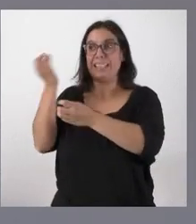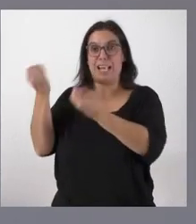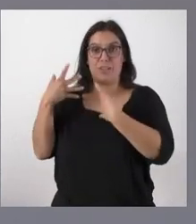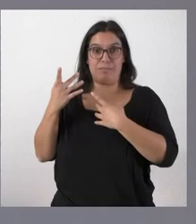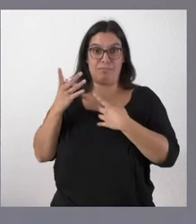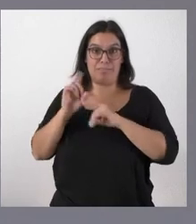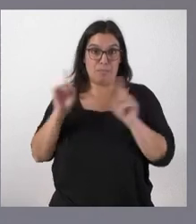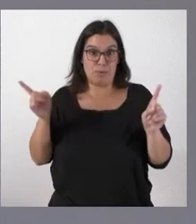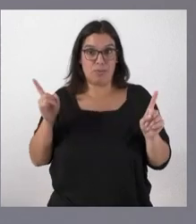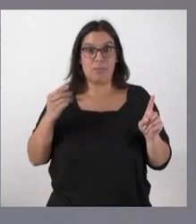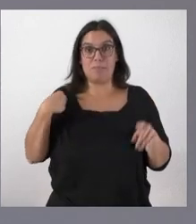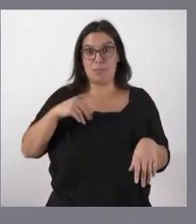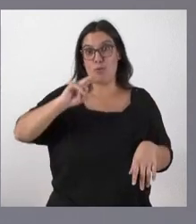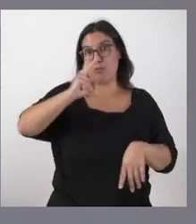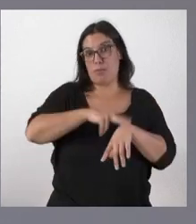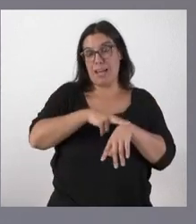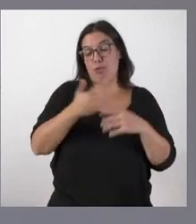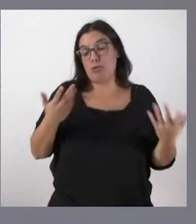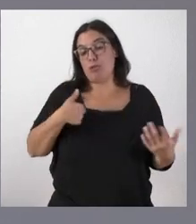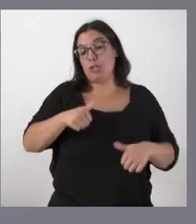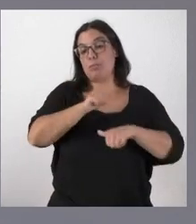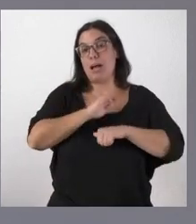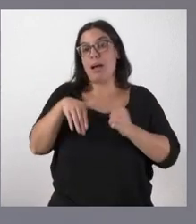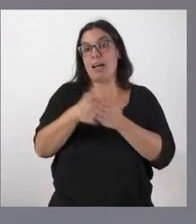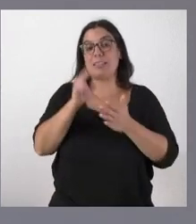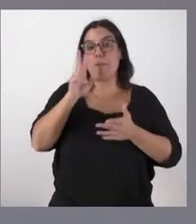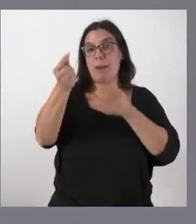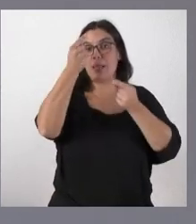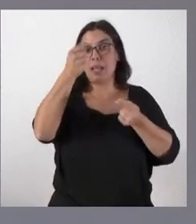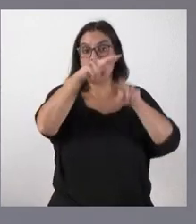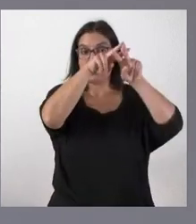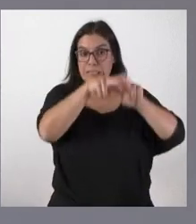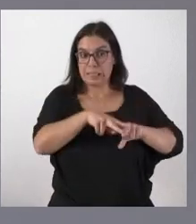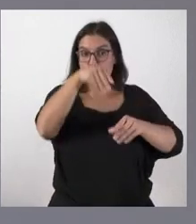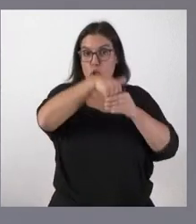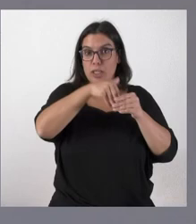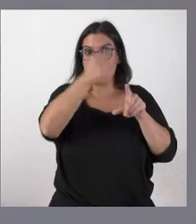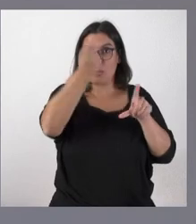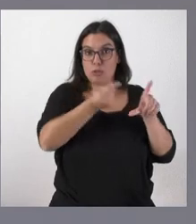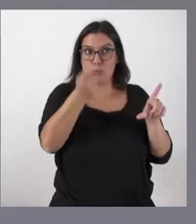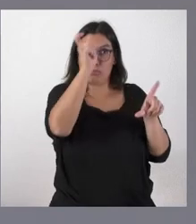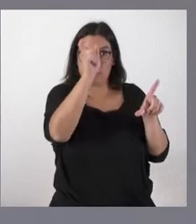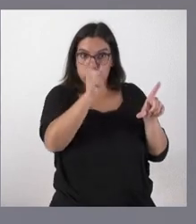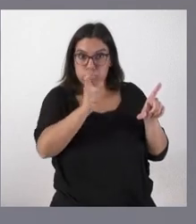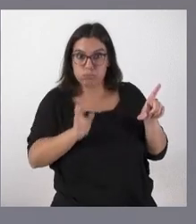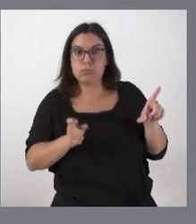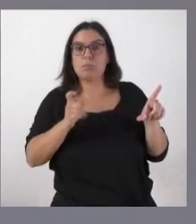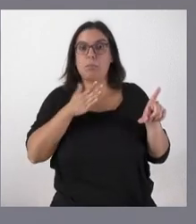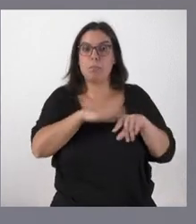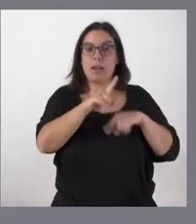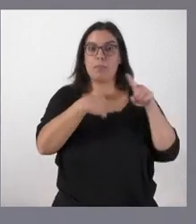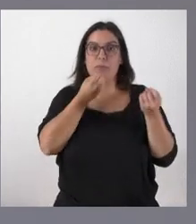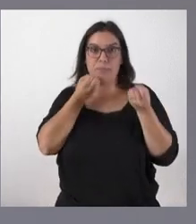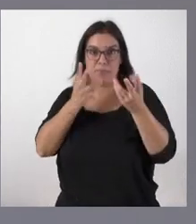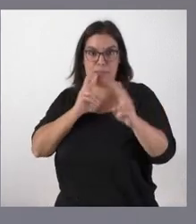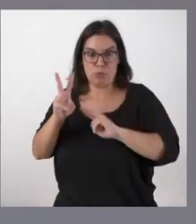como a su delegado y por tanto esperaré a poder leer en detalle el contenido del texto articulado del proyecto de ley para darle información al respecto